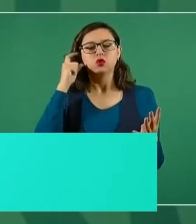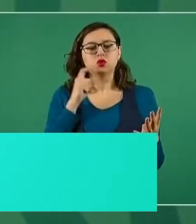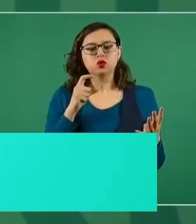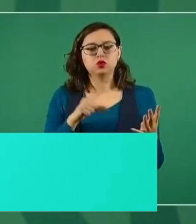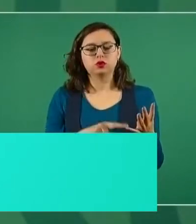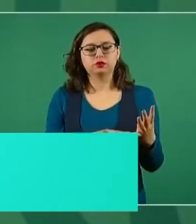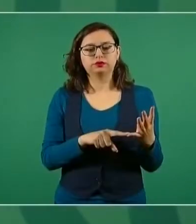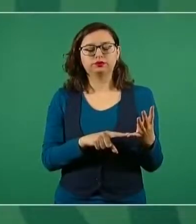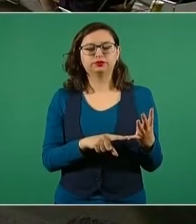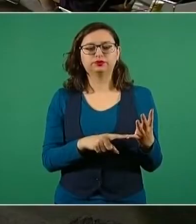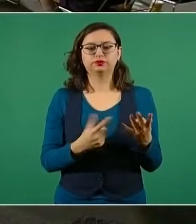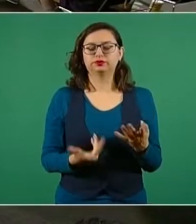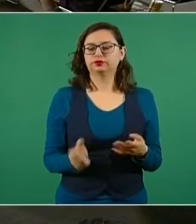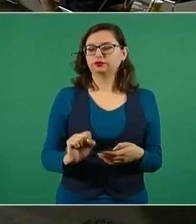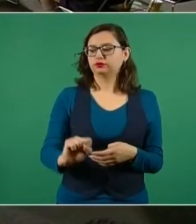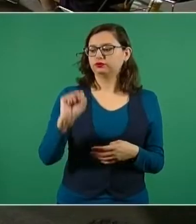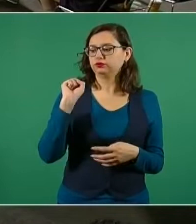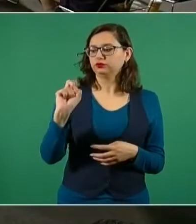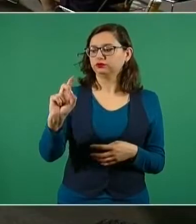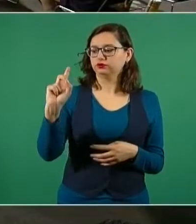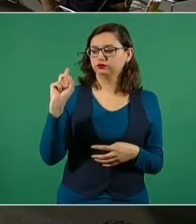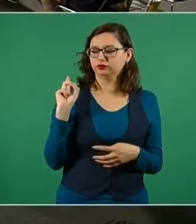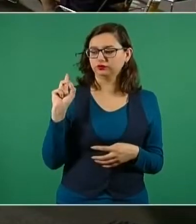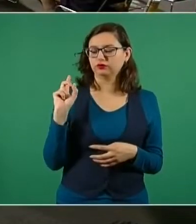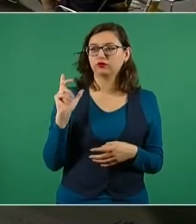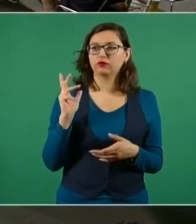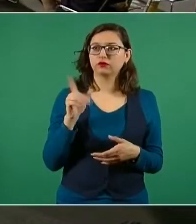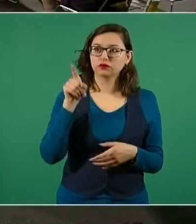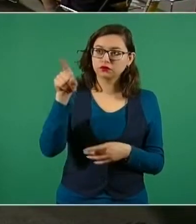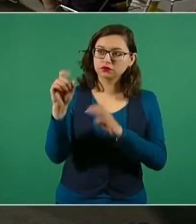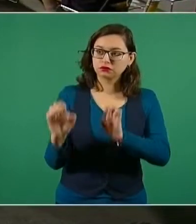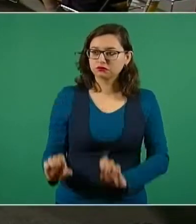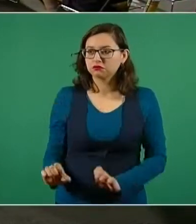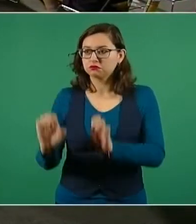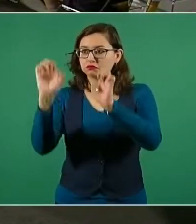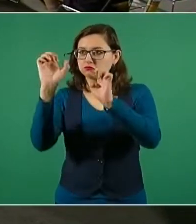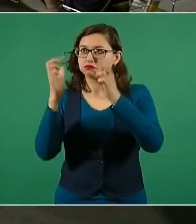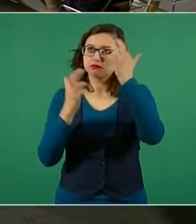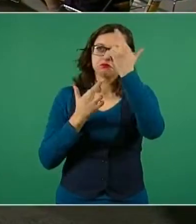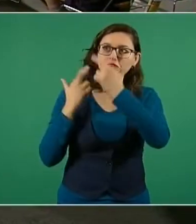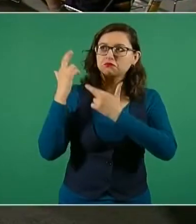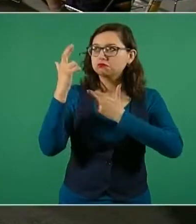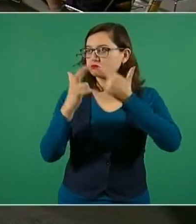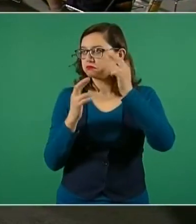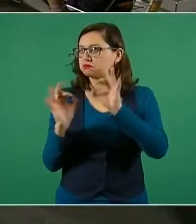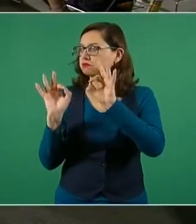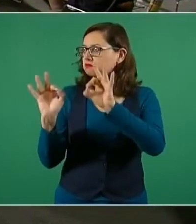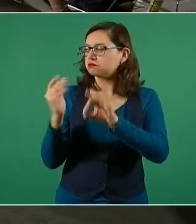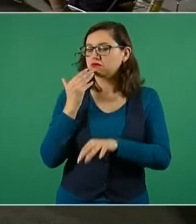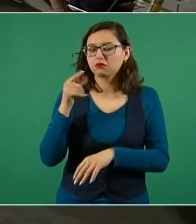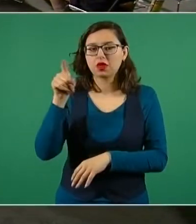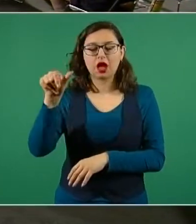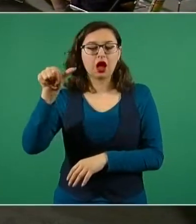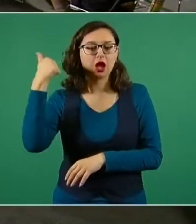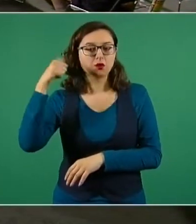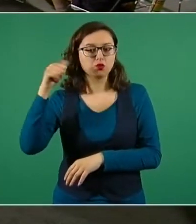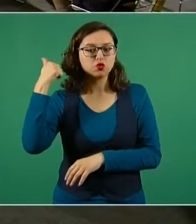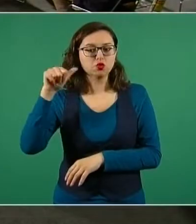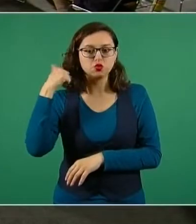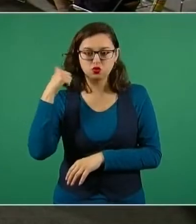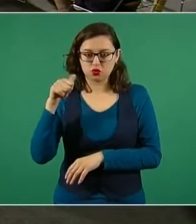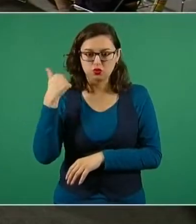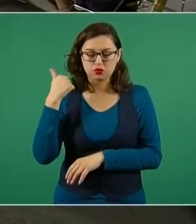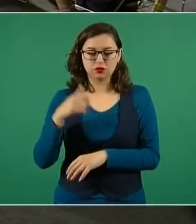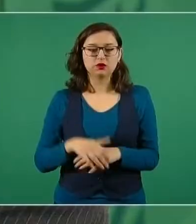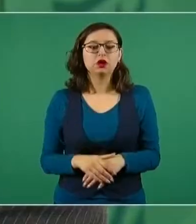El pasado fin de semana ya fuimos a ver el edificio donde va a estar en Acapulco. Estuvo también